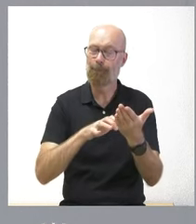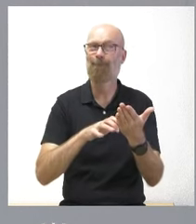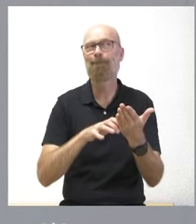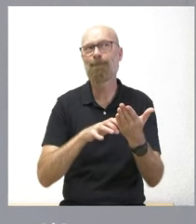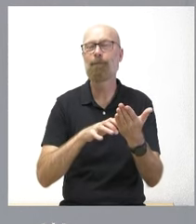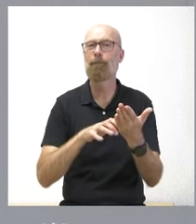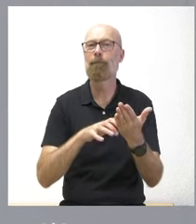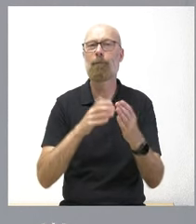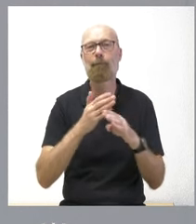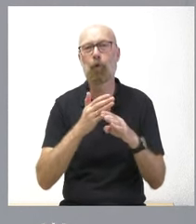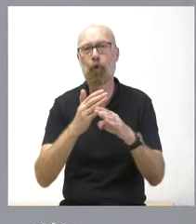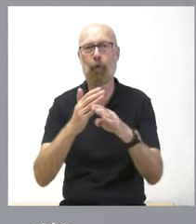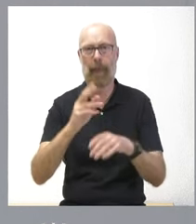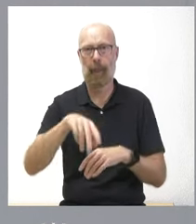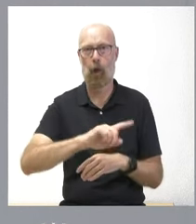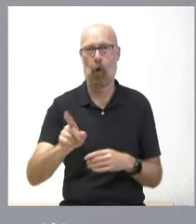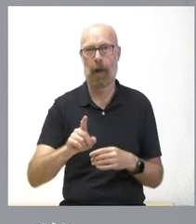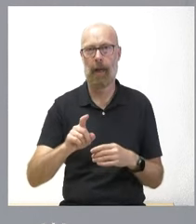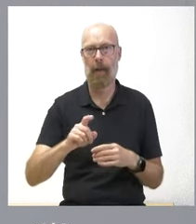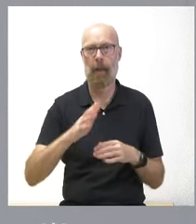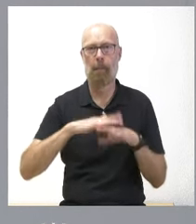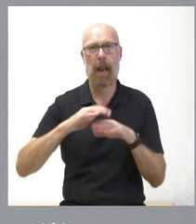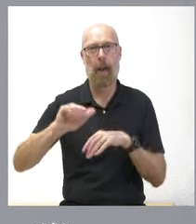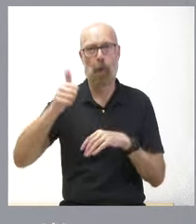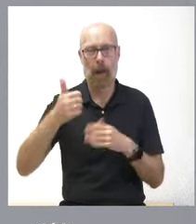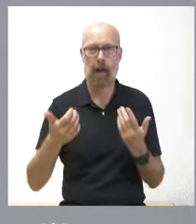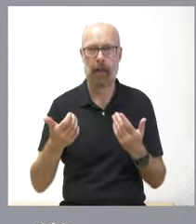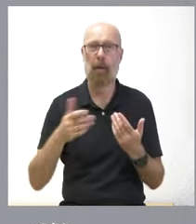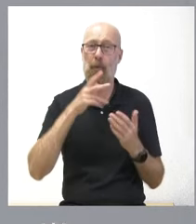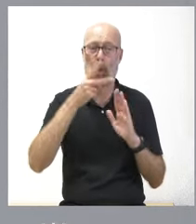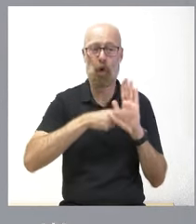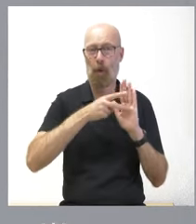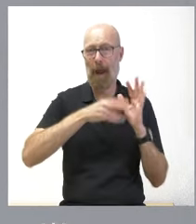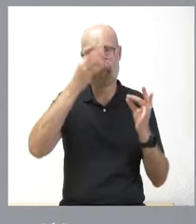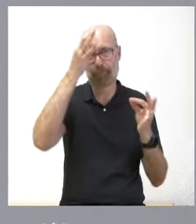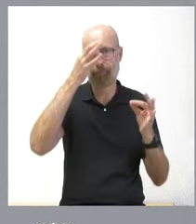habilitantes de esa declaración BIC en los términos que establece la norma